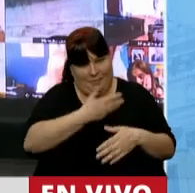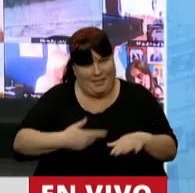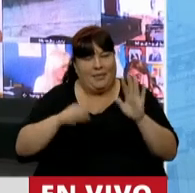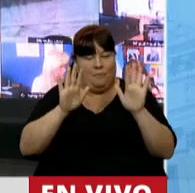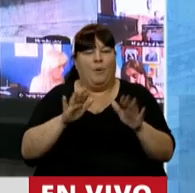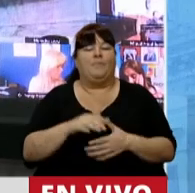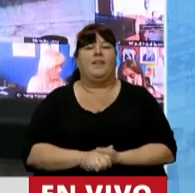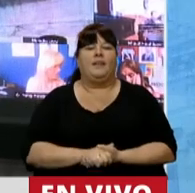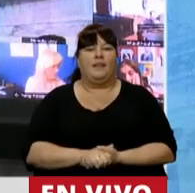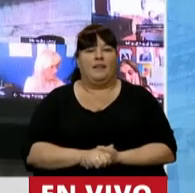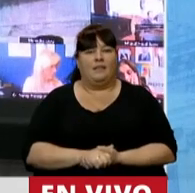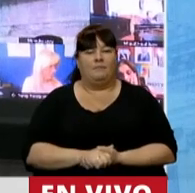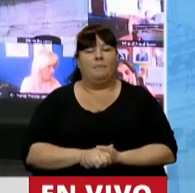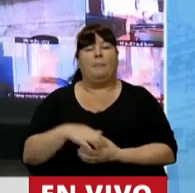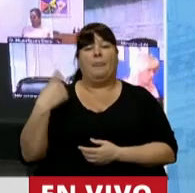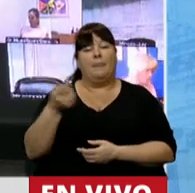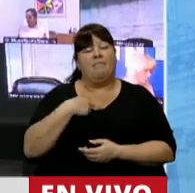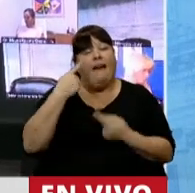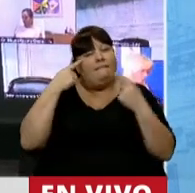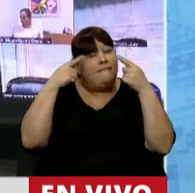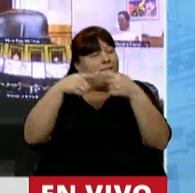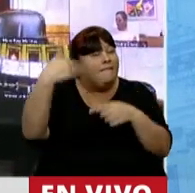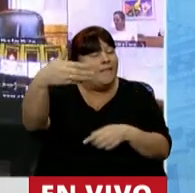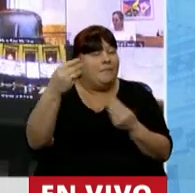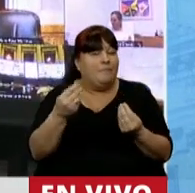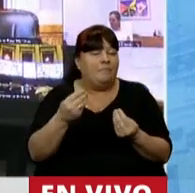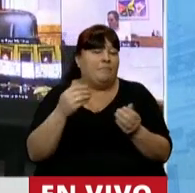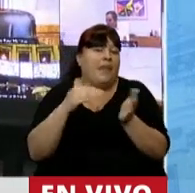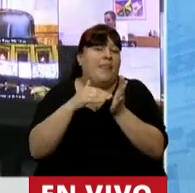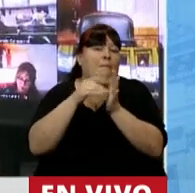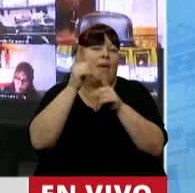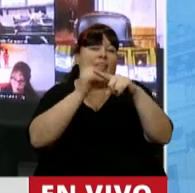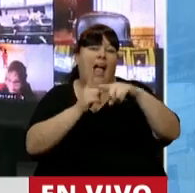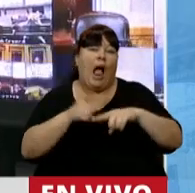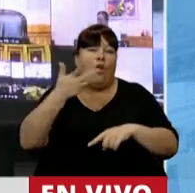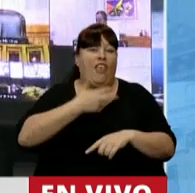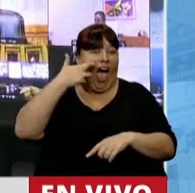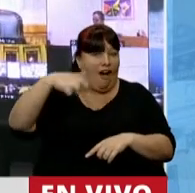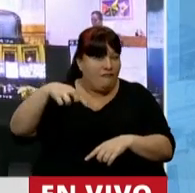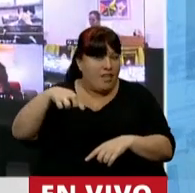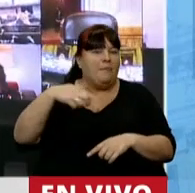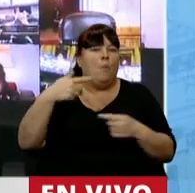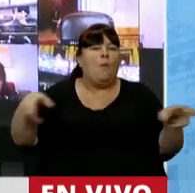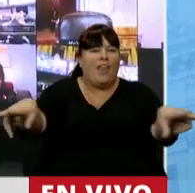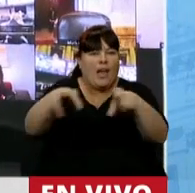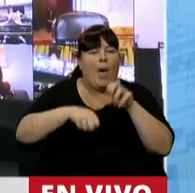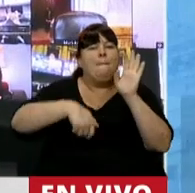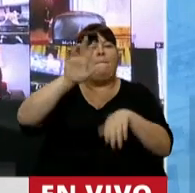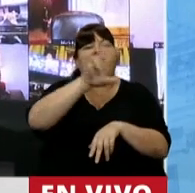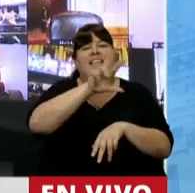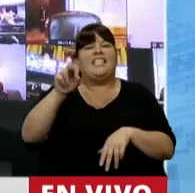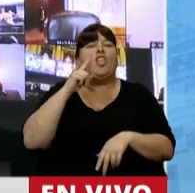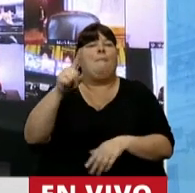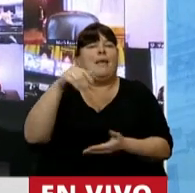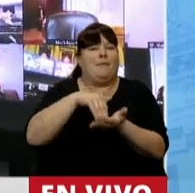mire déjeme decirle que nuestra expectativa según los cálculos que hizo la AFIP es que se van a recaudar más de 300